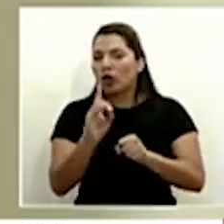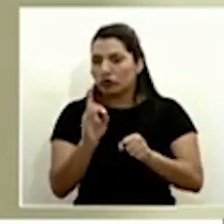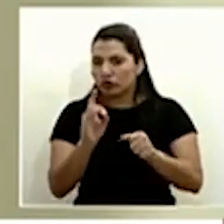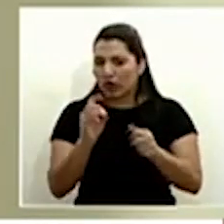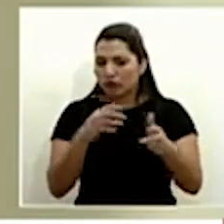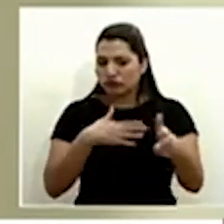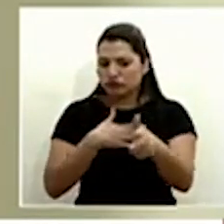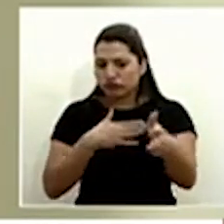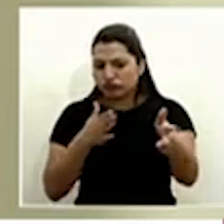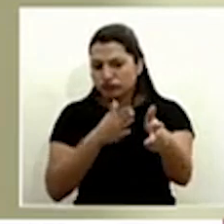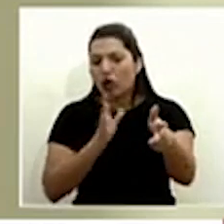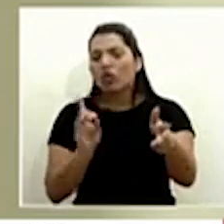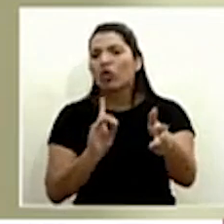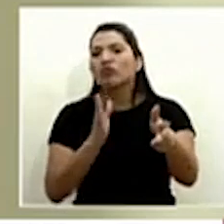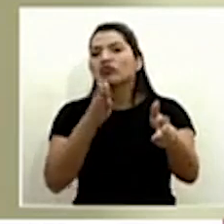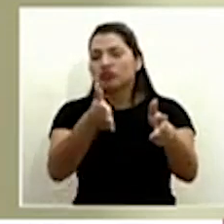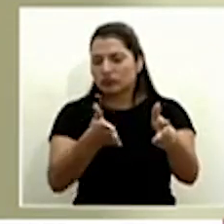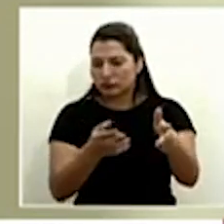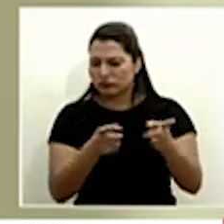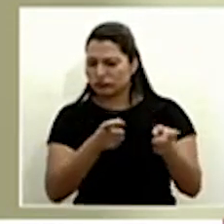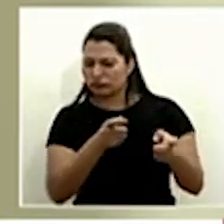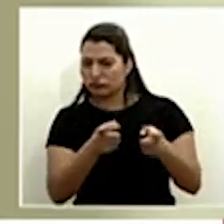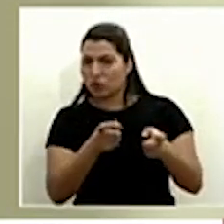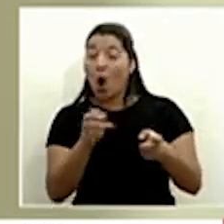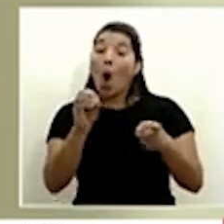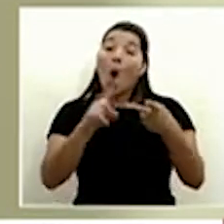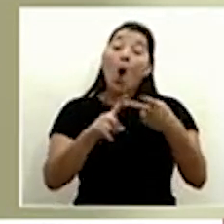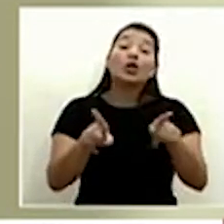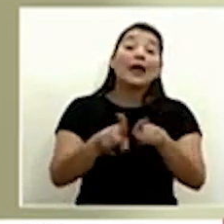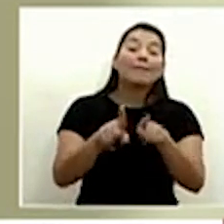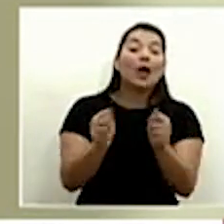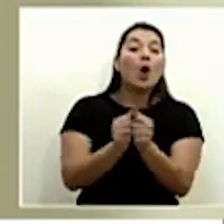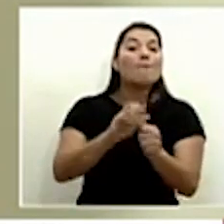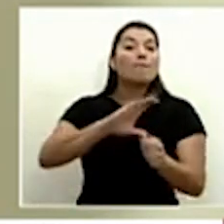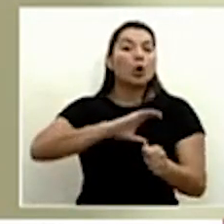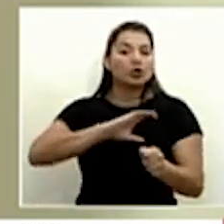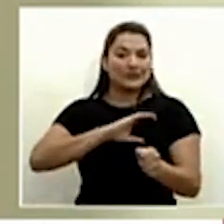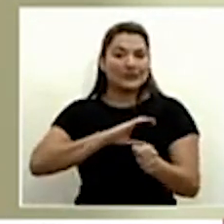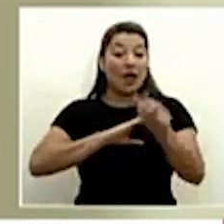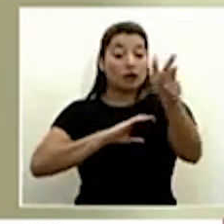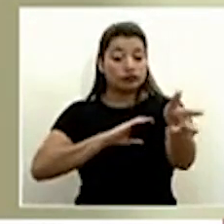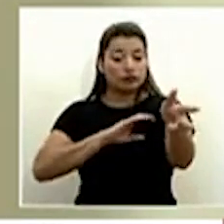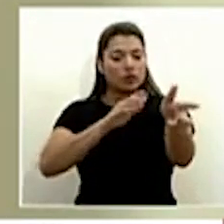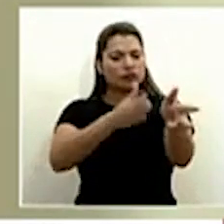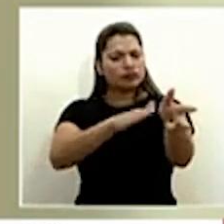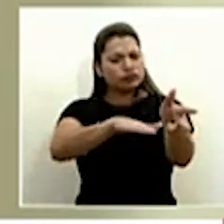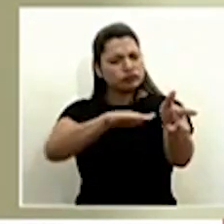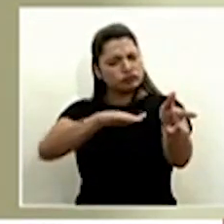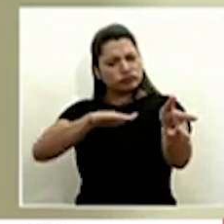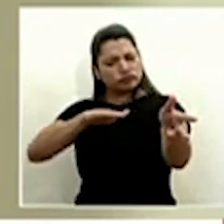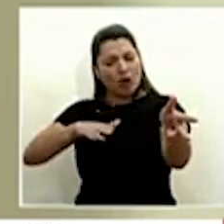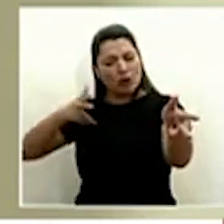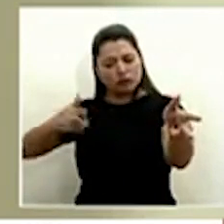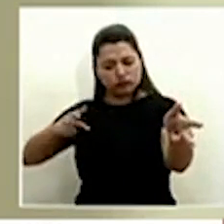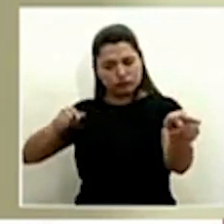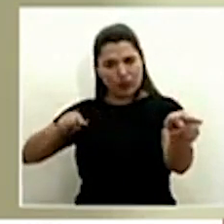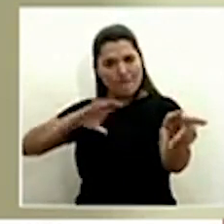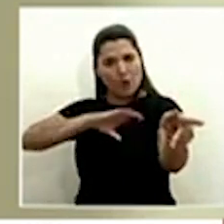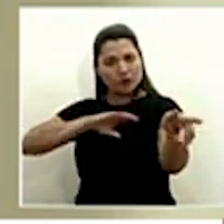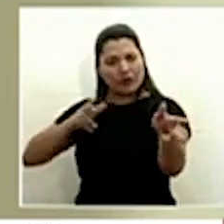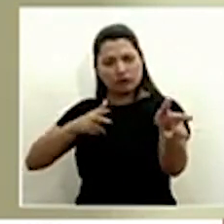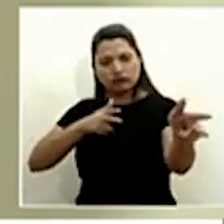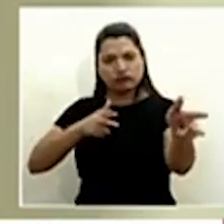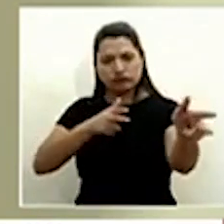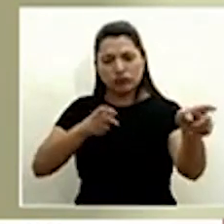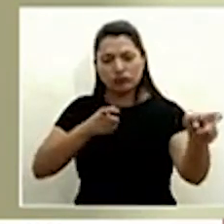sanitaria, o ya sea con escolta. También hay furgones esperando para realizar los convoys que se